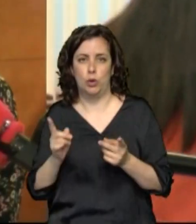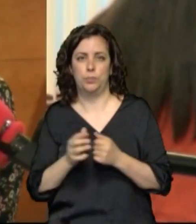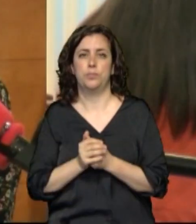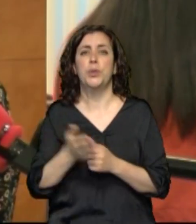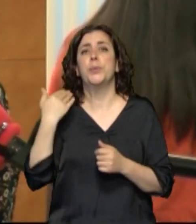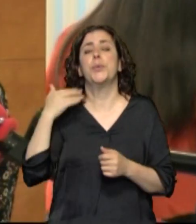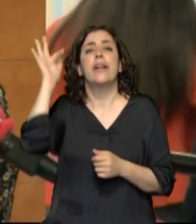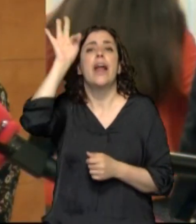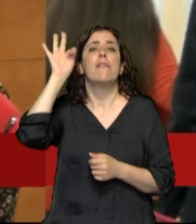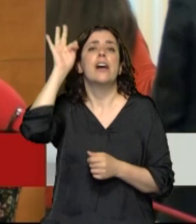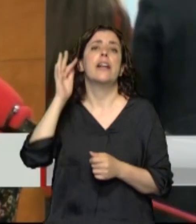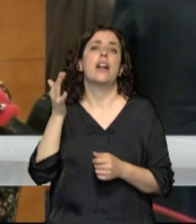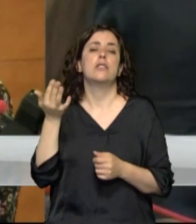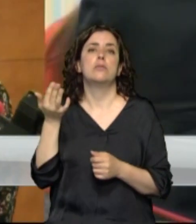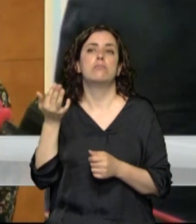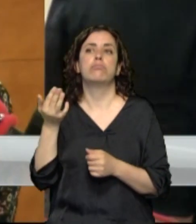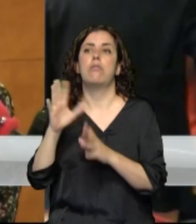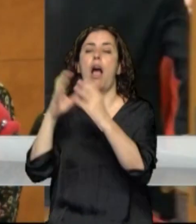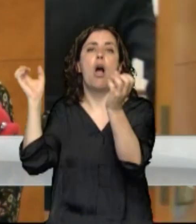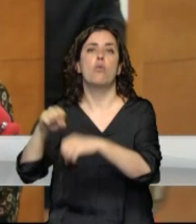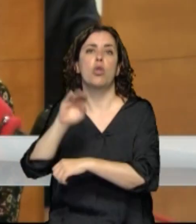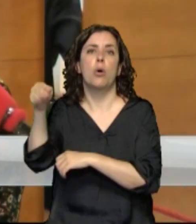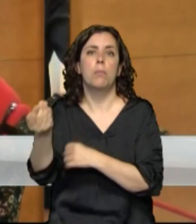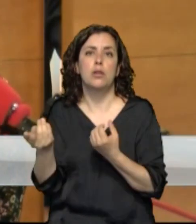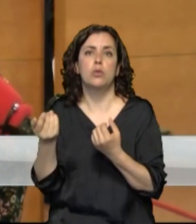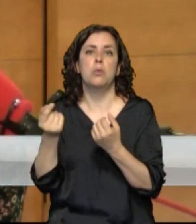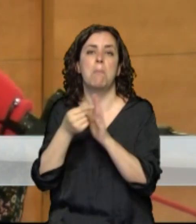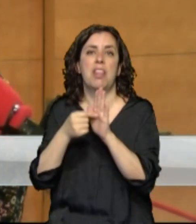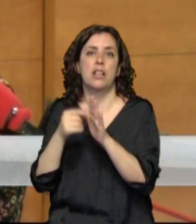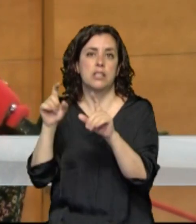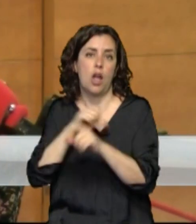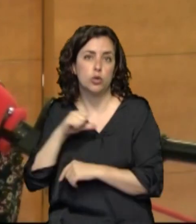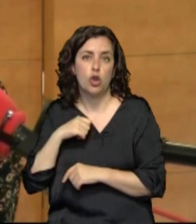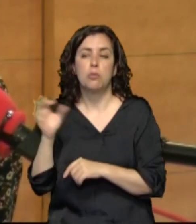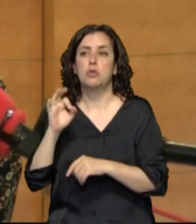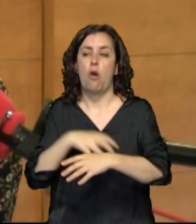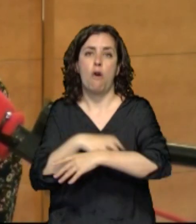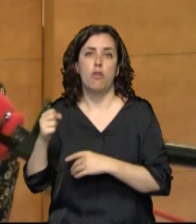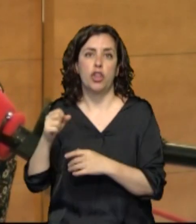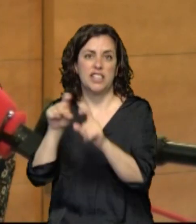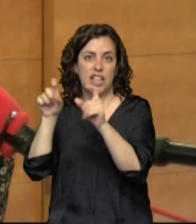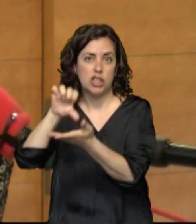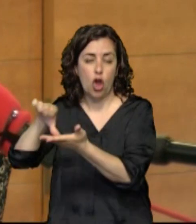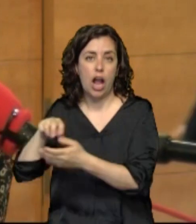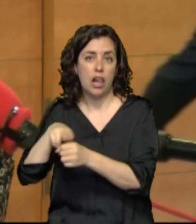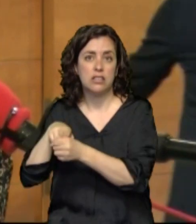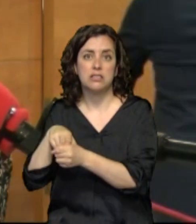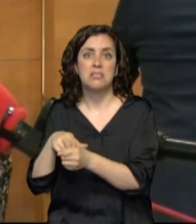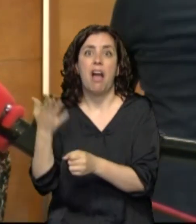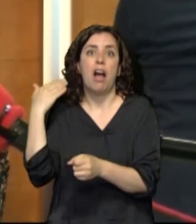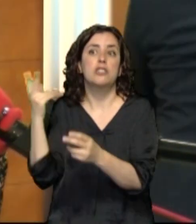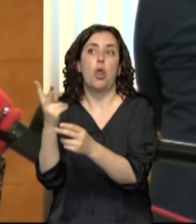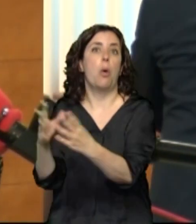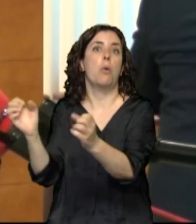EH Bildu, por ejemplo, la medida de autónomos o el fondo para las entidades locales. Fue un acuerdo entre EH Bildu y Navarra Suma y no ha llenado